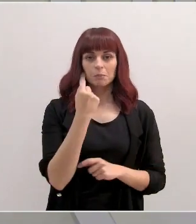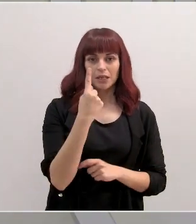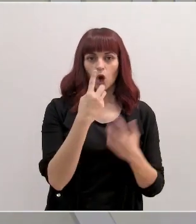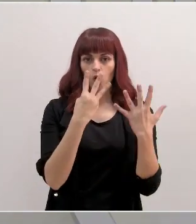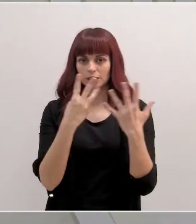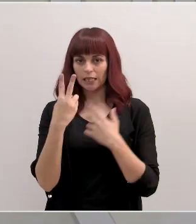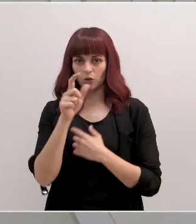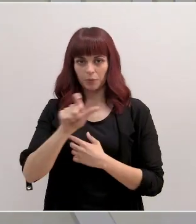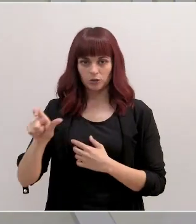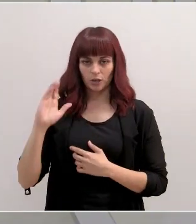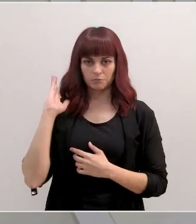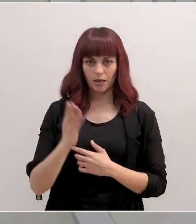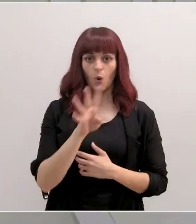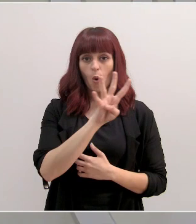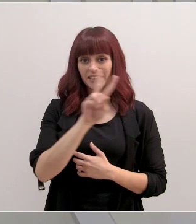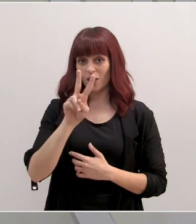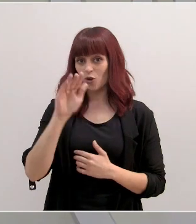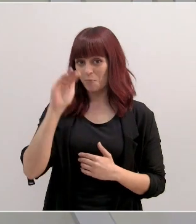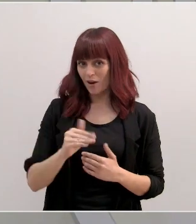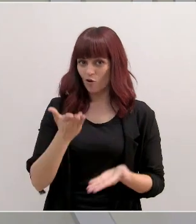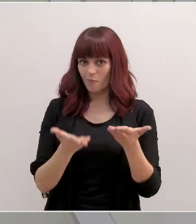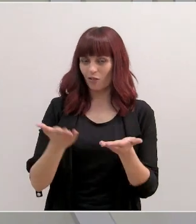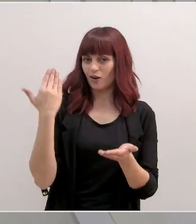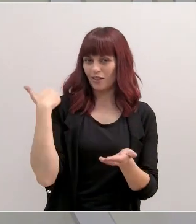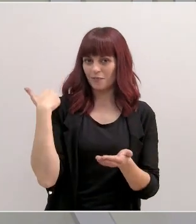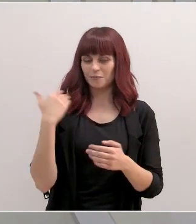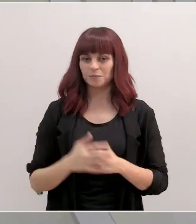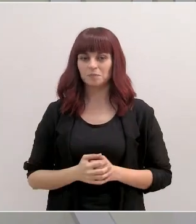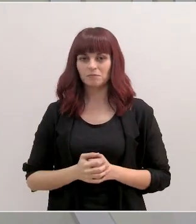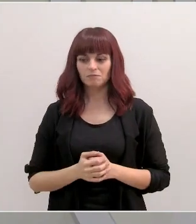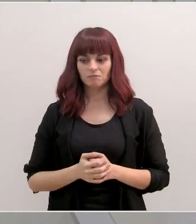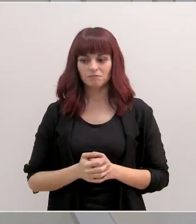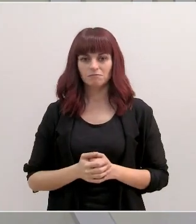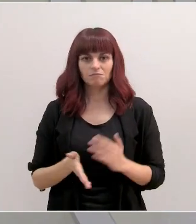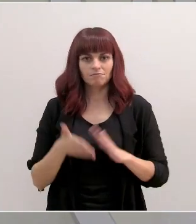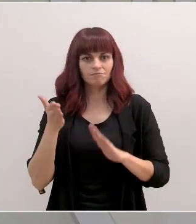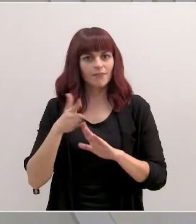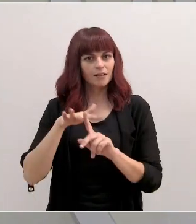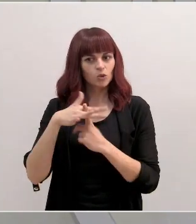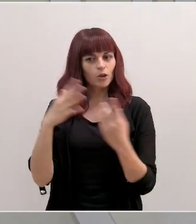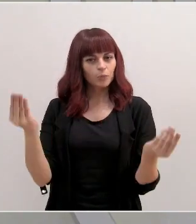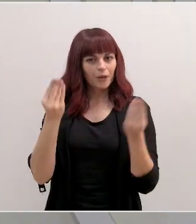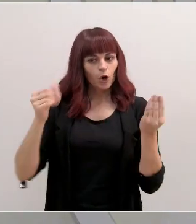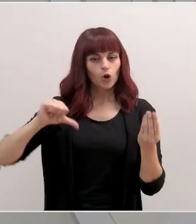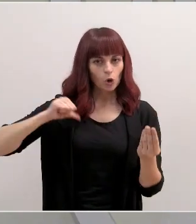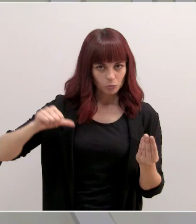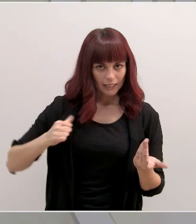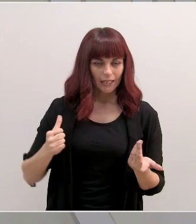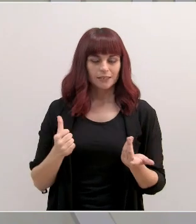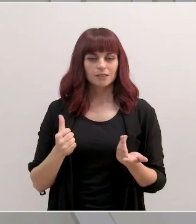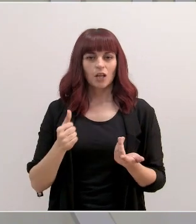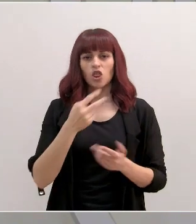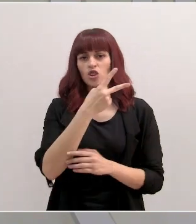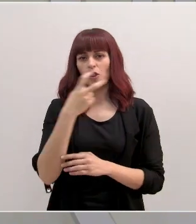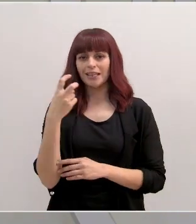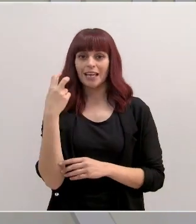.082, 42 menos que el día anterior. Seguimos mejorando la situación de nuestros centros hospitalarios con